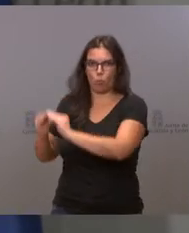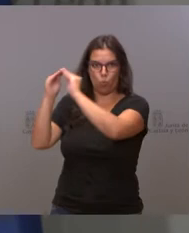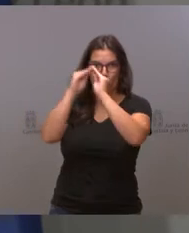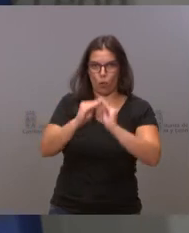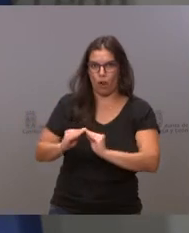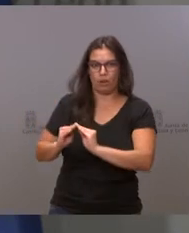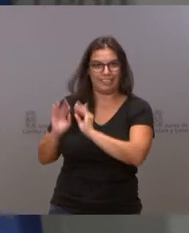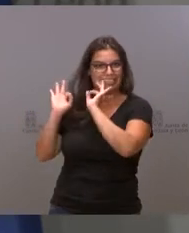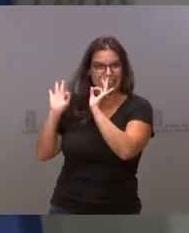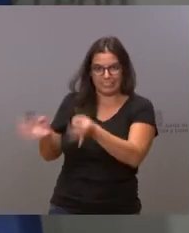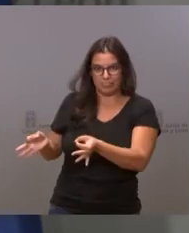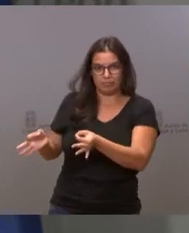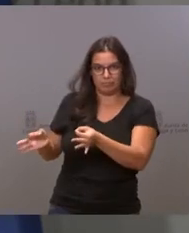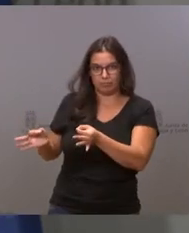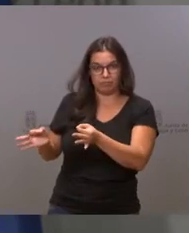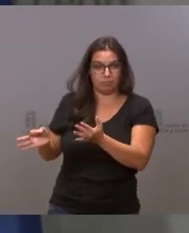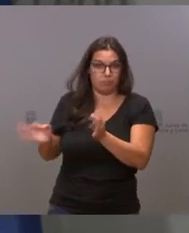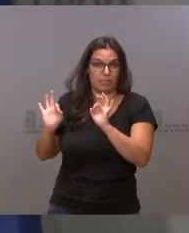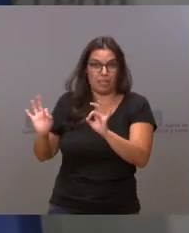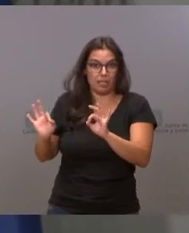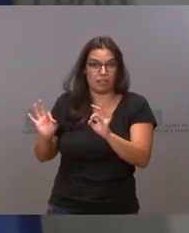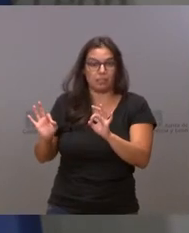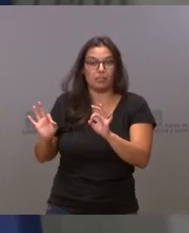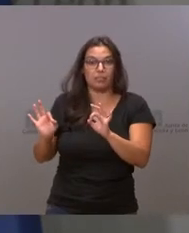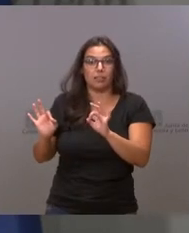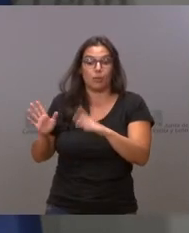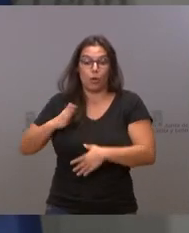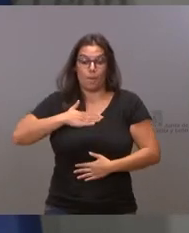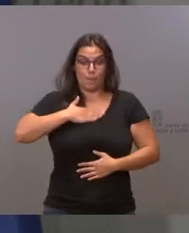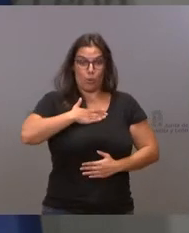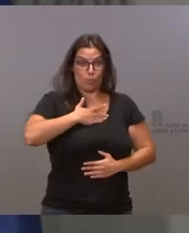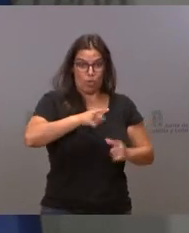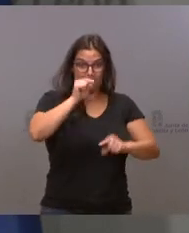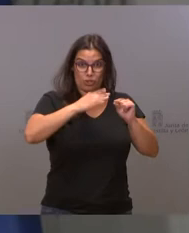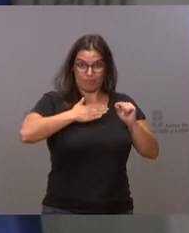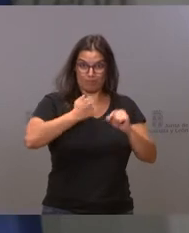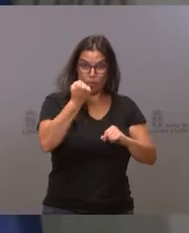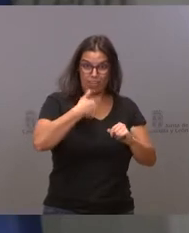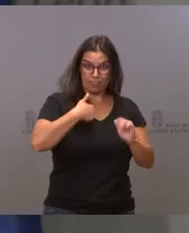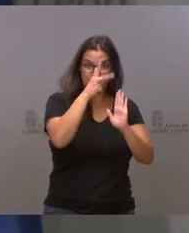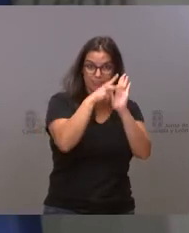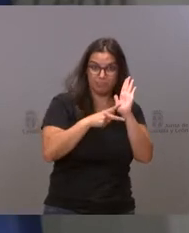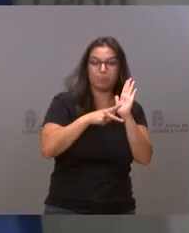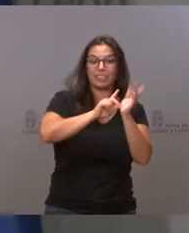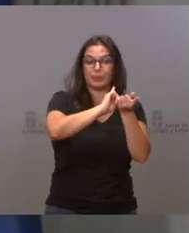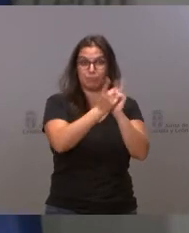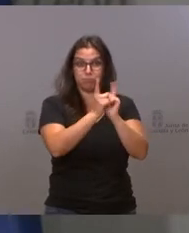y esas se mantienen porque así corresponden, pero las que a nosotros nos corresponden prácticamente